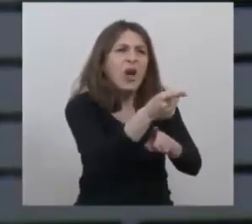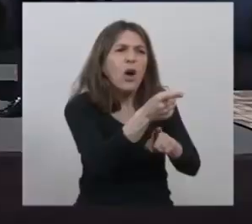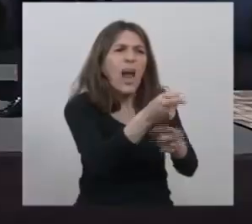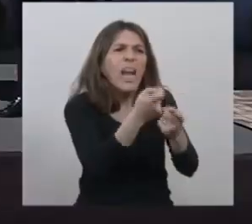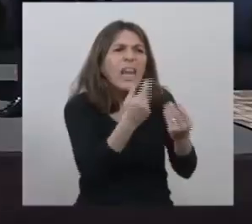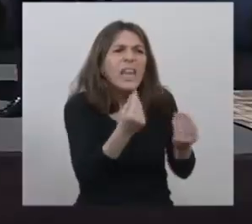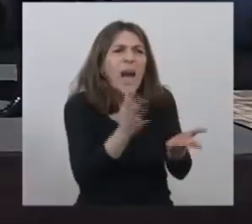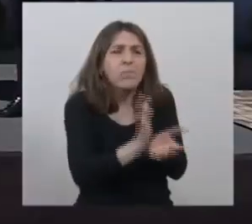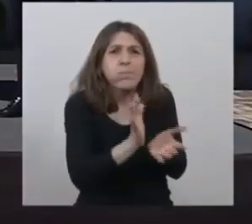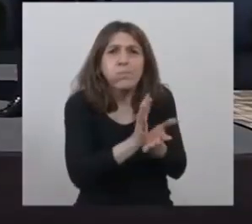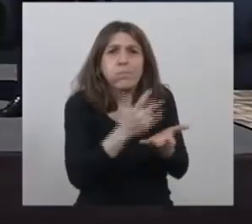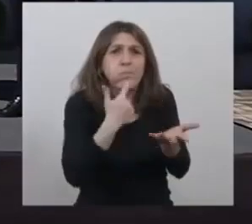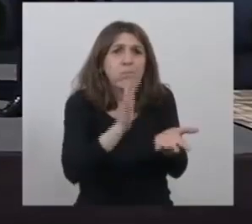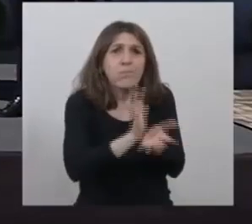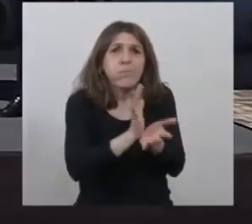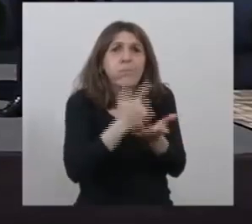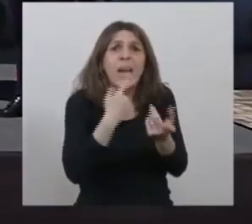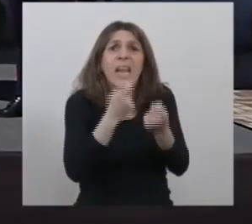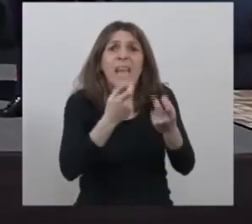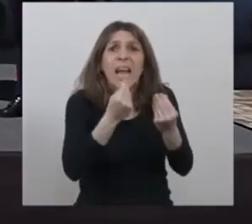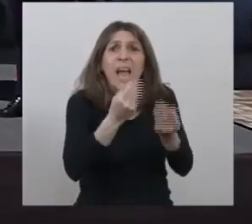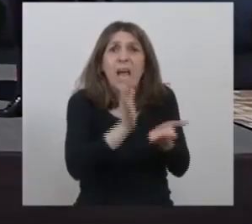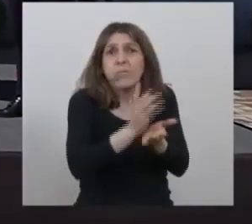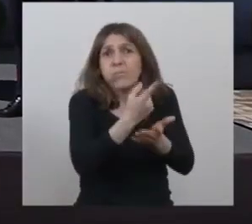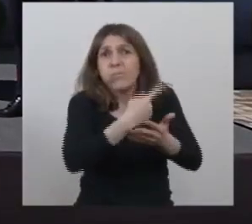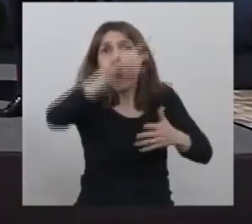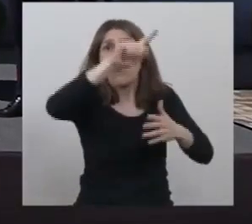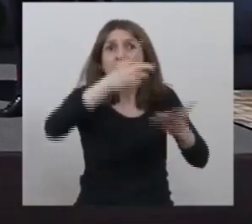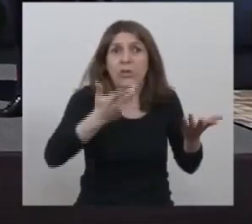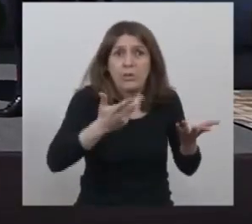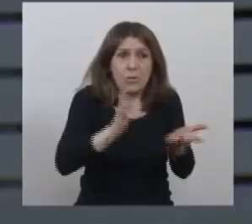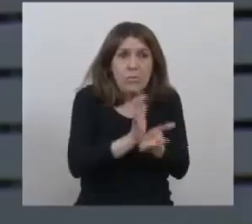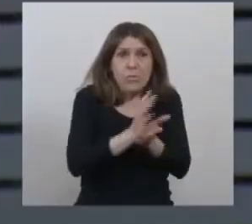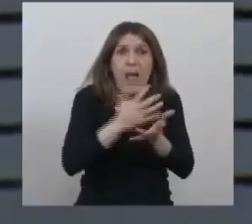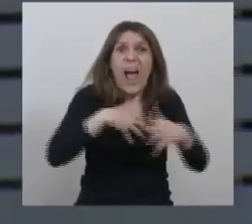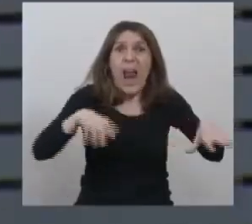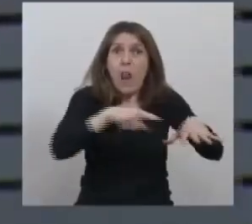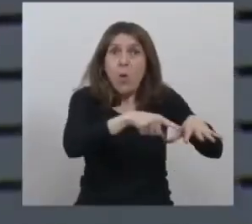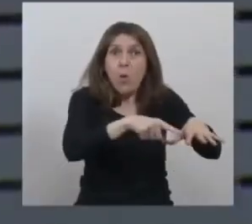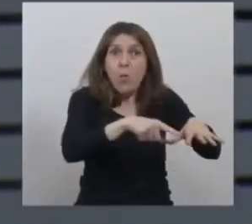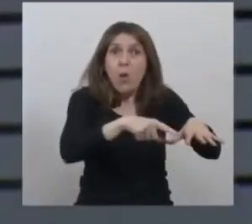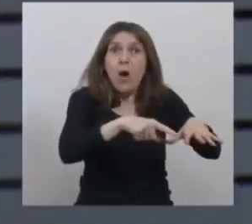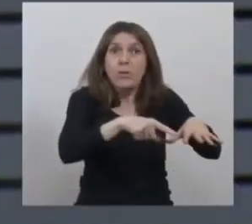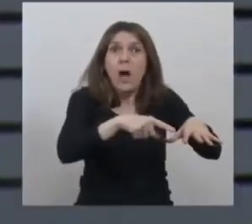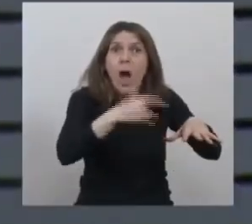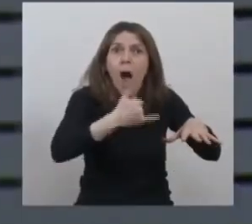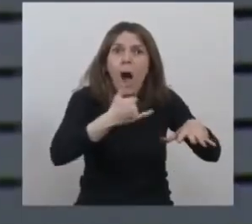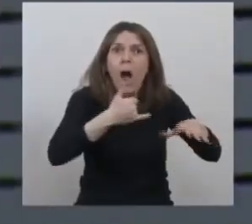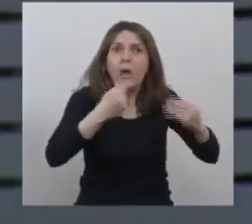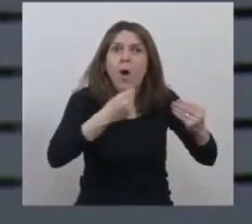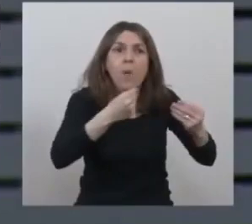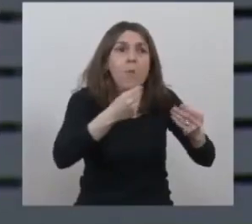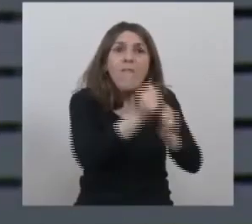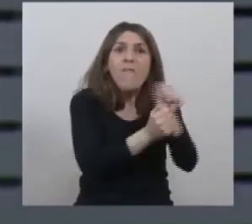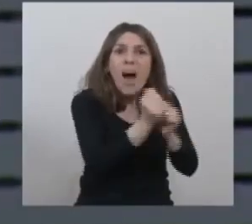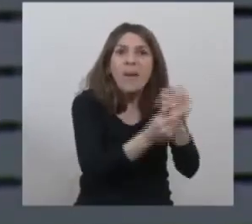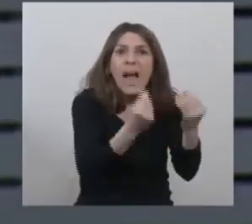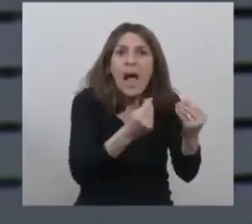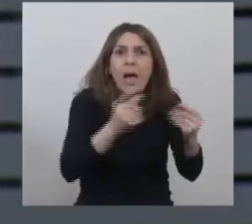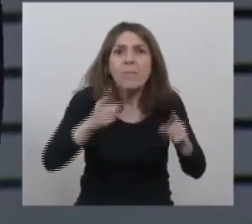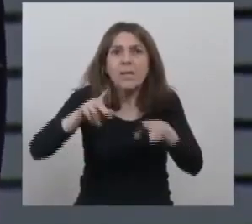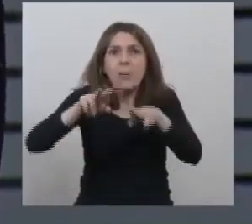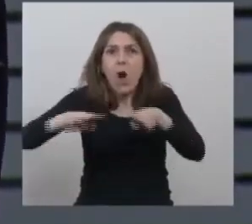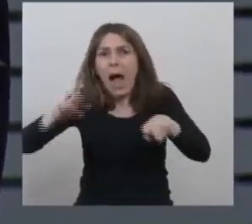edificio más. Y Cristina lo inauguró. Y esos alumnos ahora se los biombos que separan las camas. Eso es el peronismo,